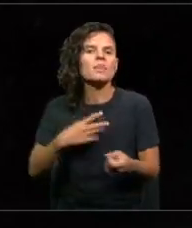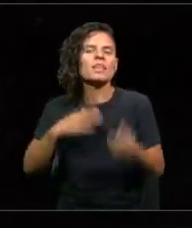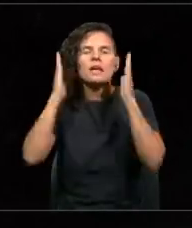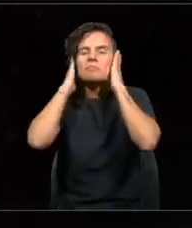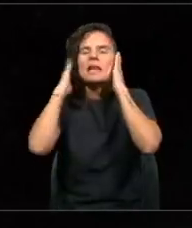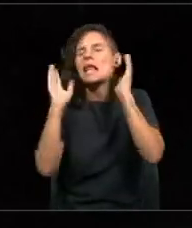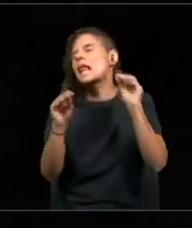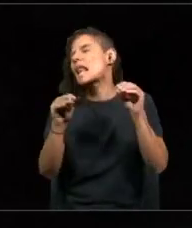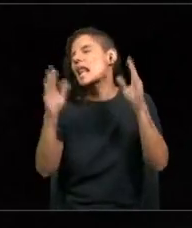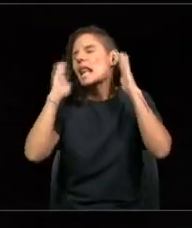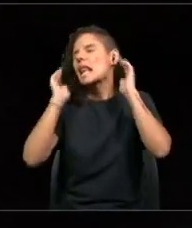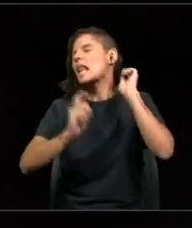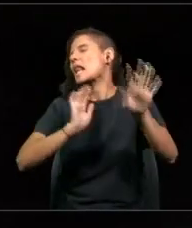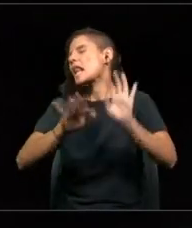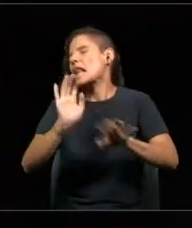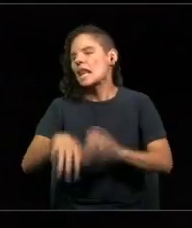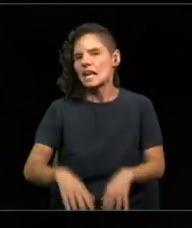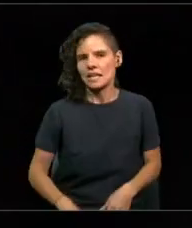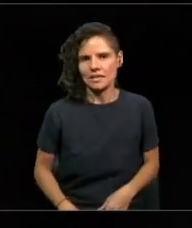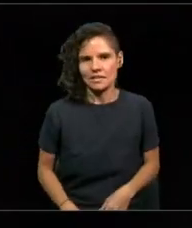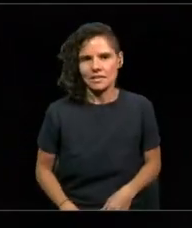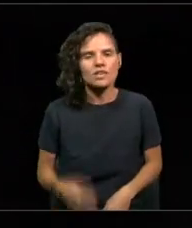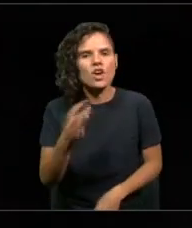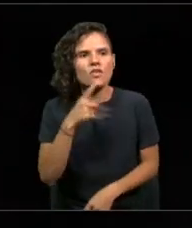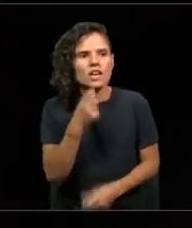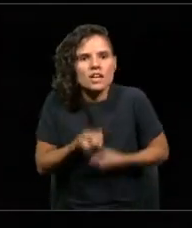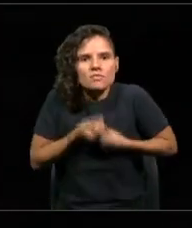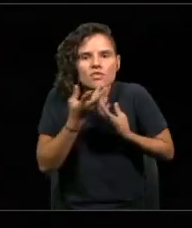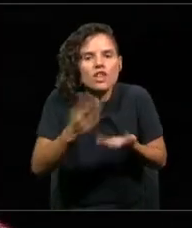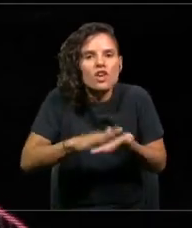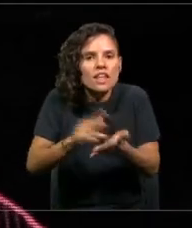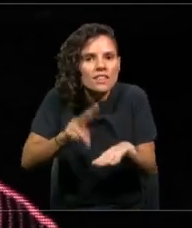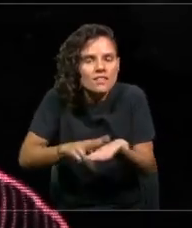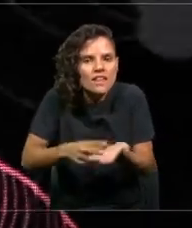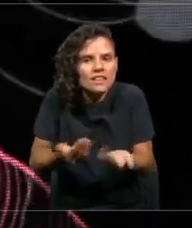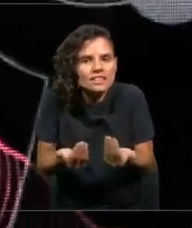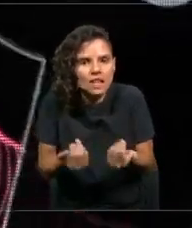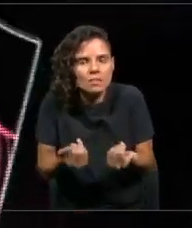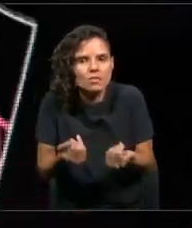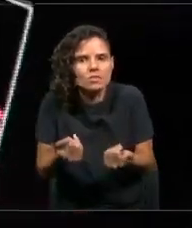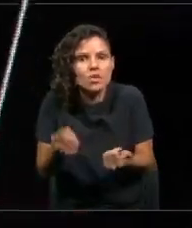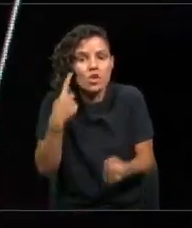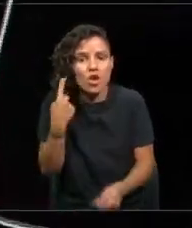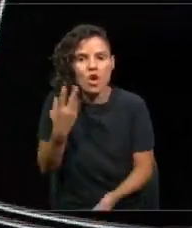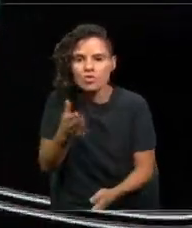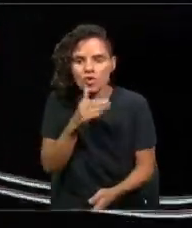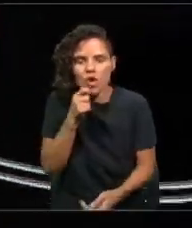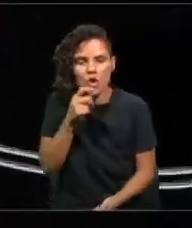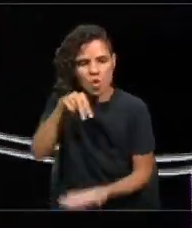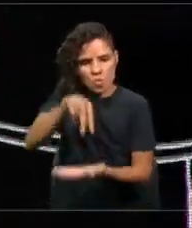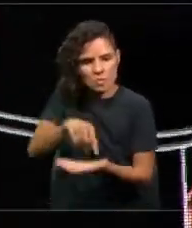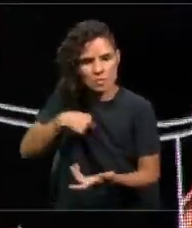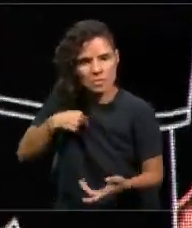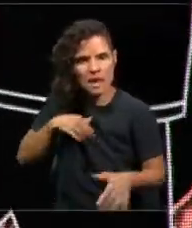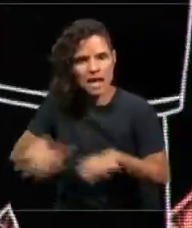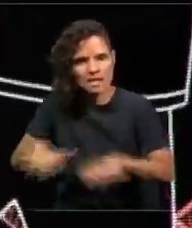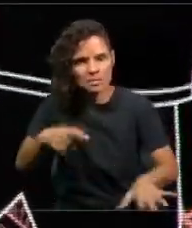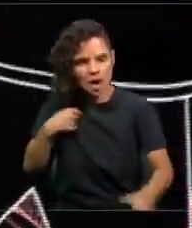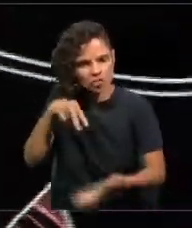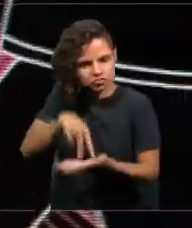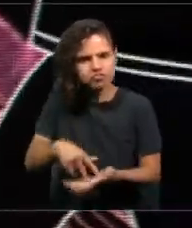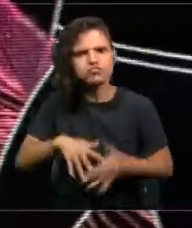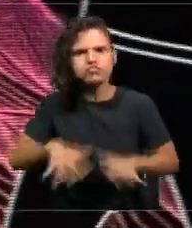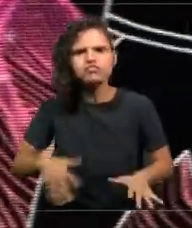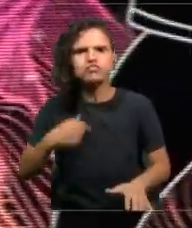no develando lo que es necesario develar, no habitando el territorio que tenemos que habitar. Desde esa